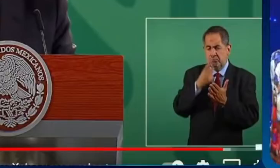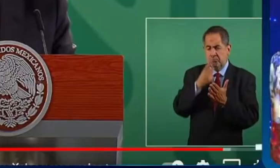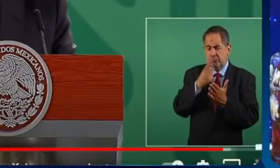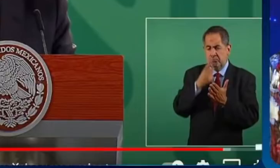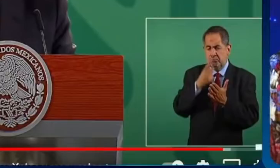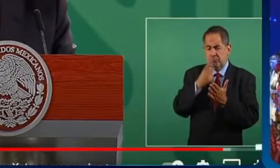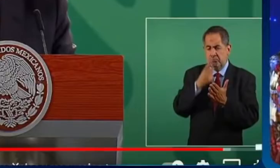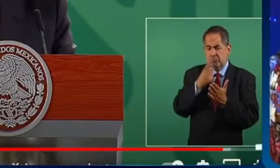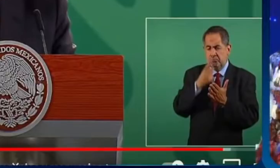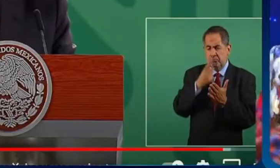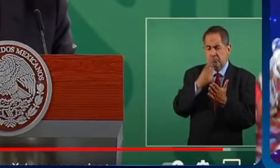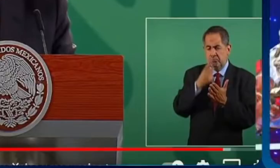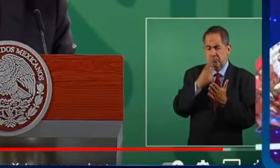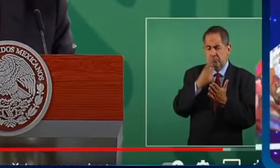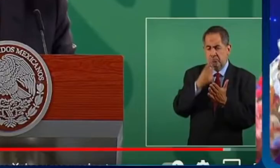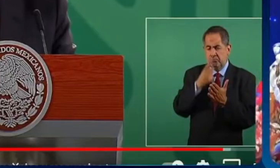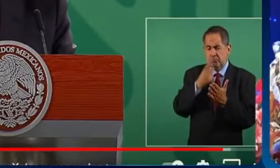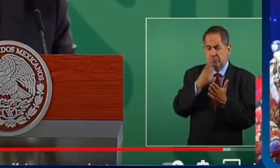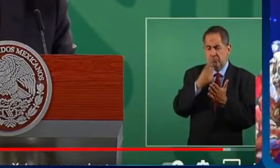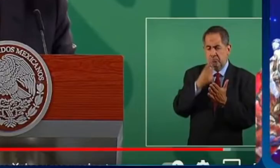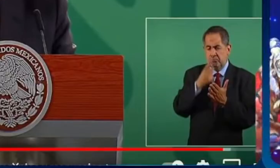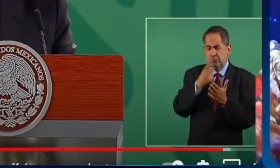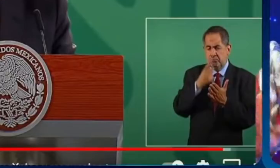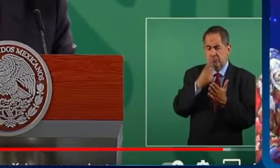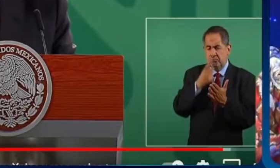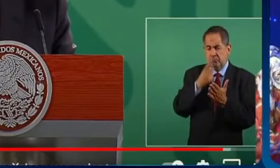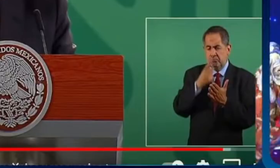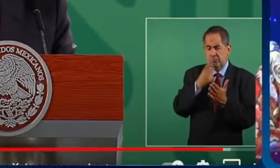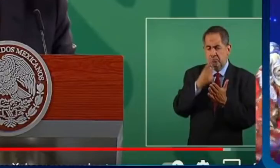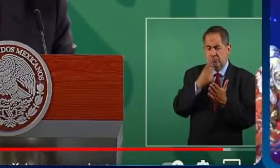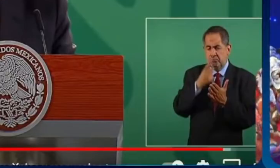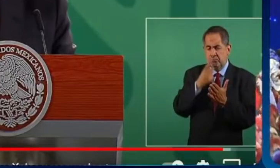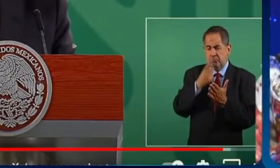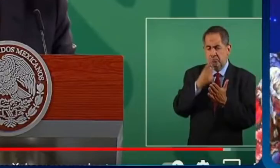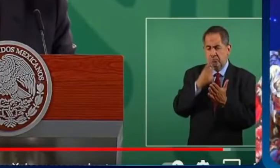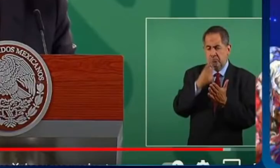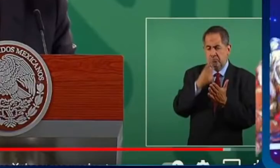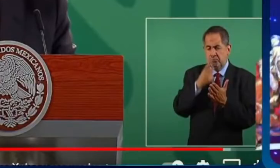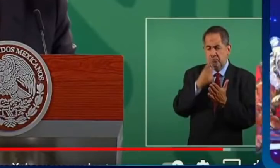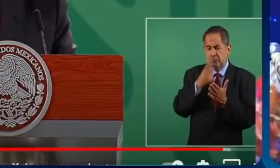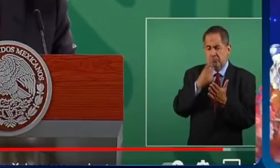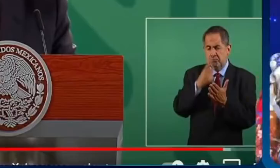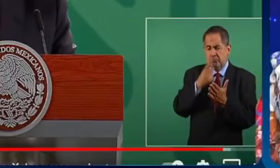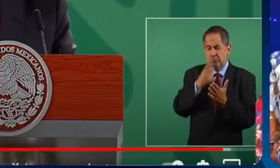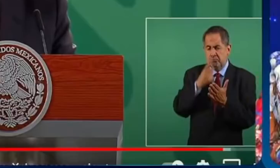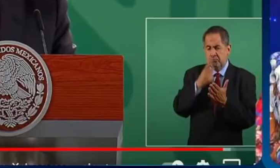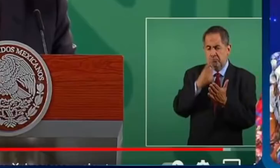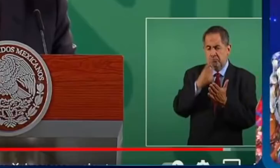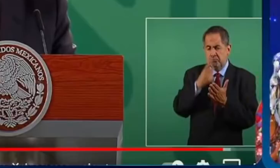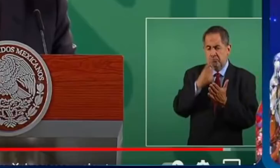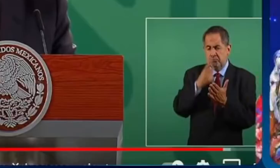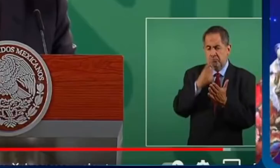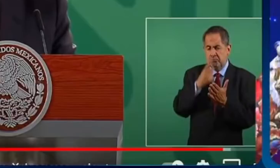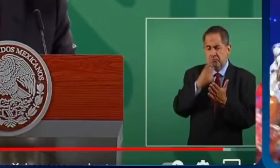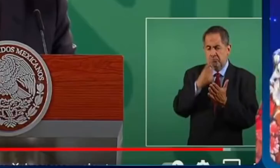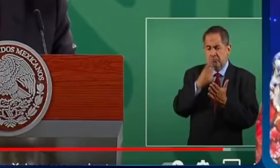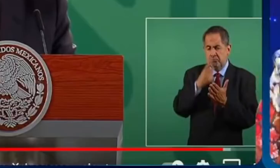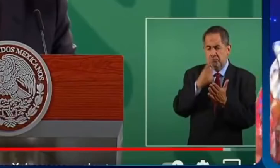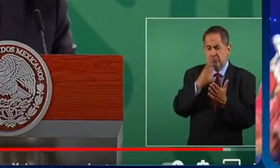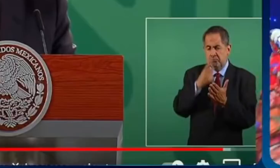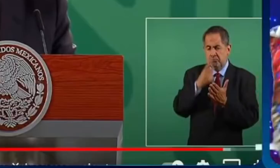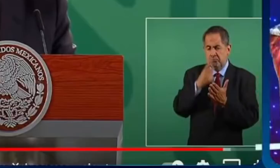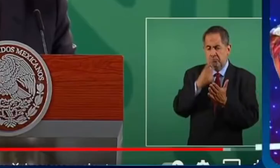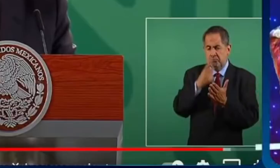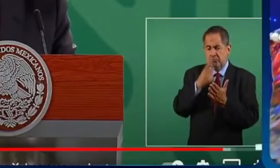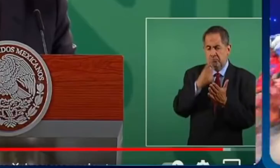independientemente de esto el tema electoral con el tema del INE va porque va y que se prepare Lorenzo Córdoba porque pues el presidente